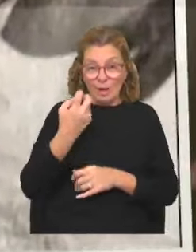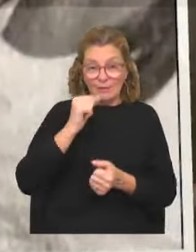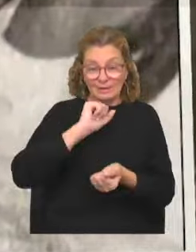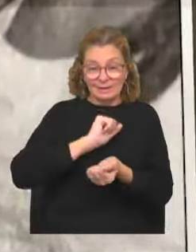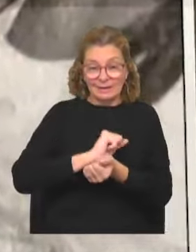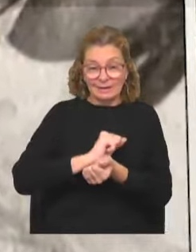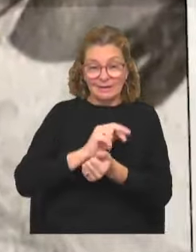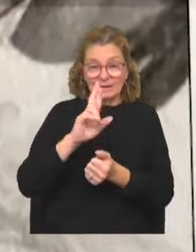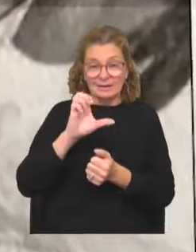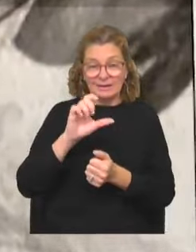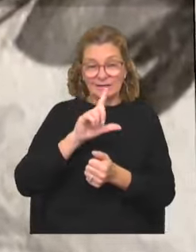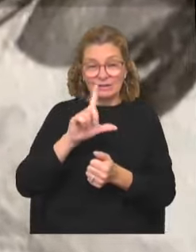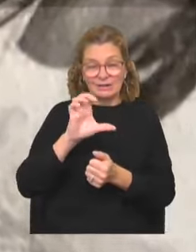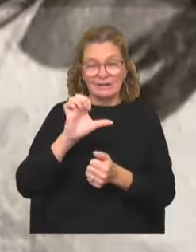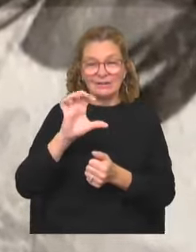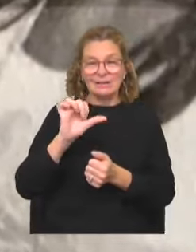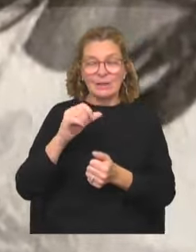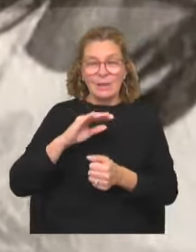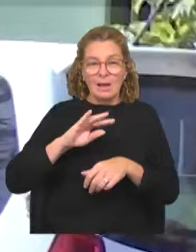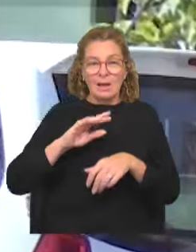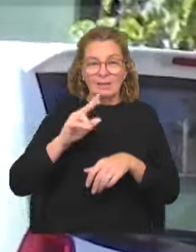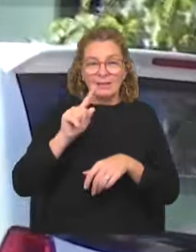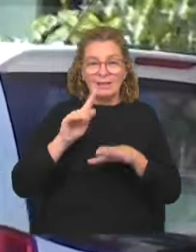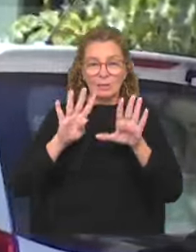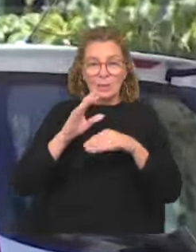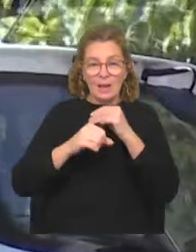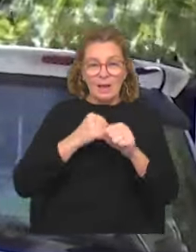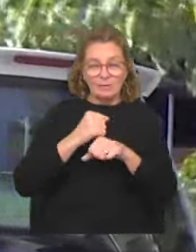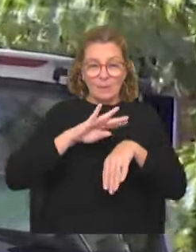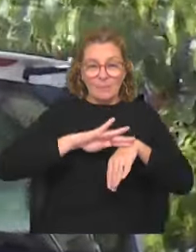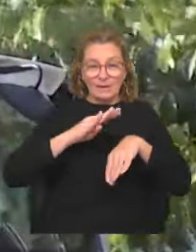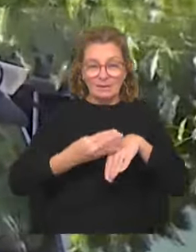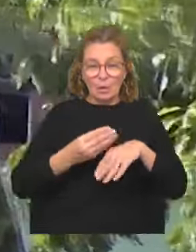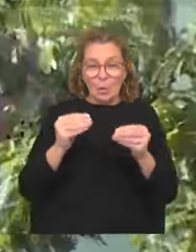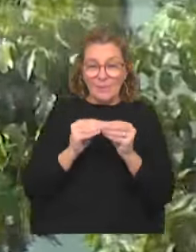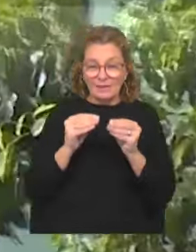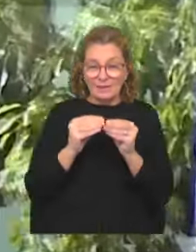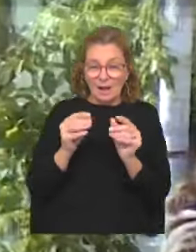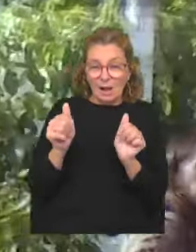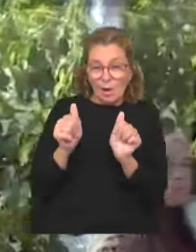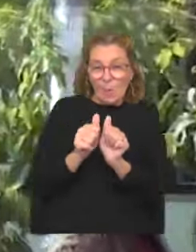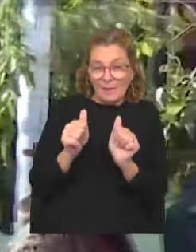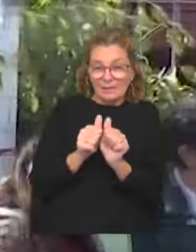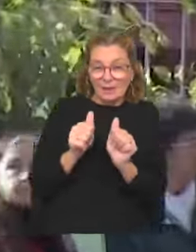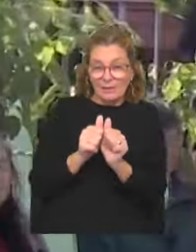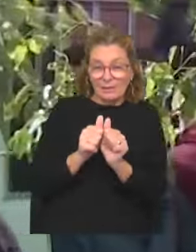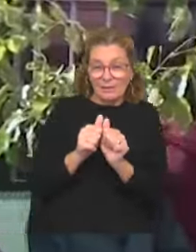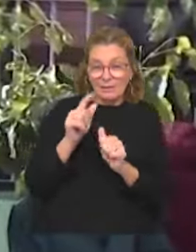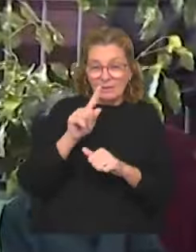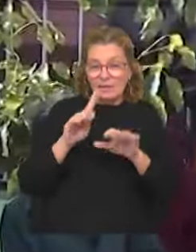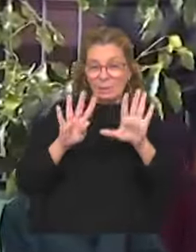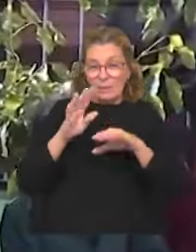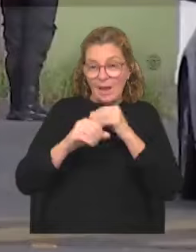Silvia Reyes tenía 19 años y estaba embarazada. Esa noche la acompañaban sus compañeras, Laura Ragio, también de 19